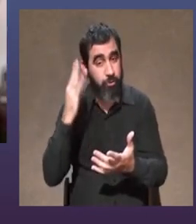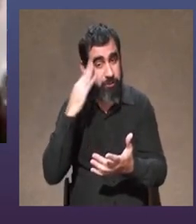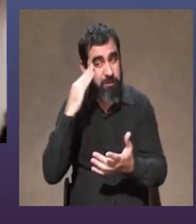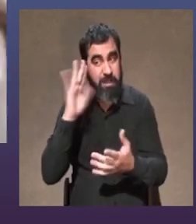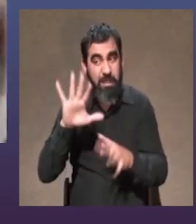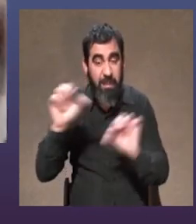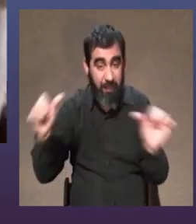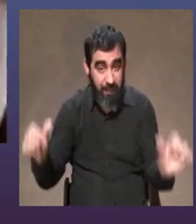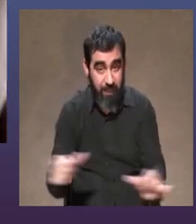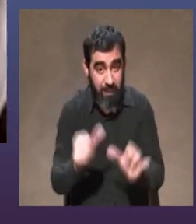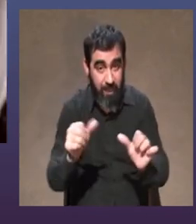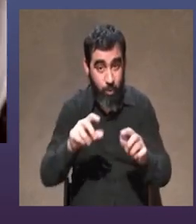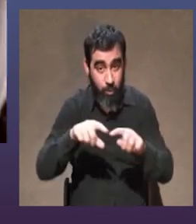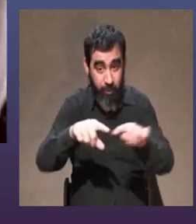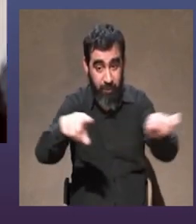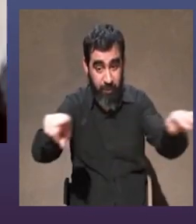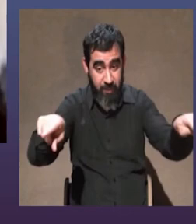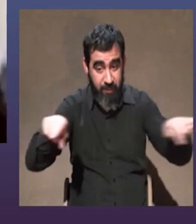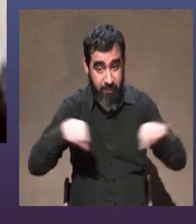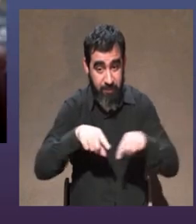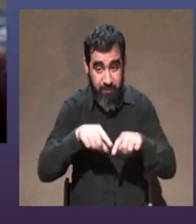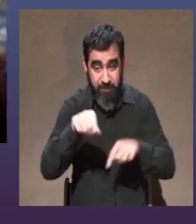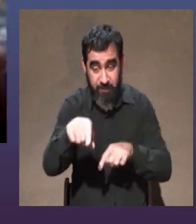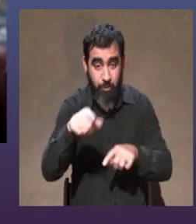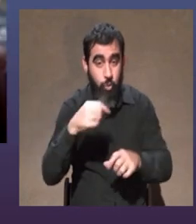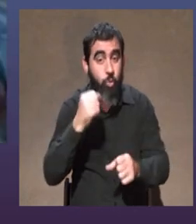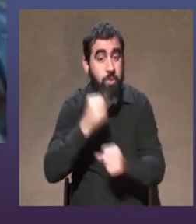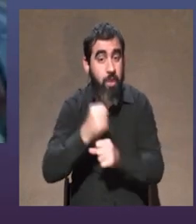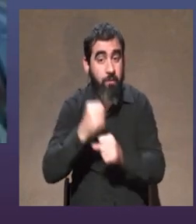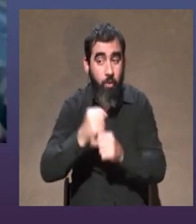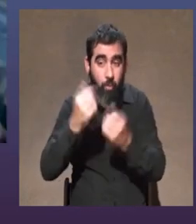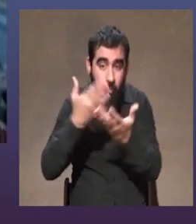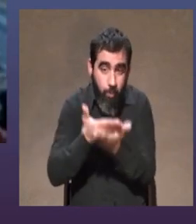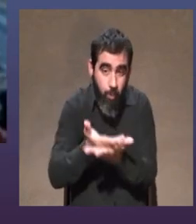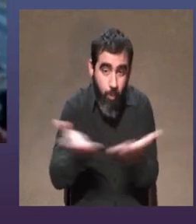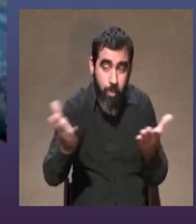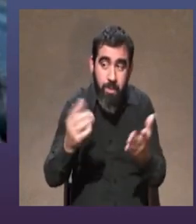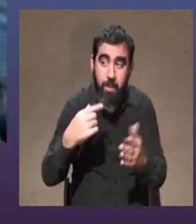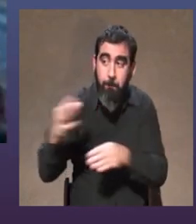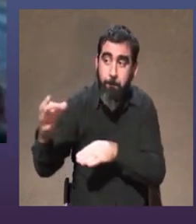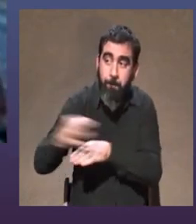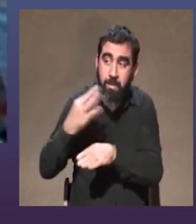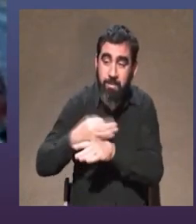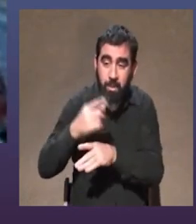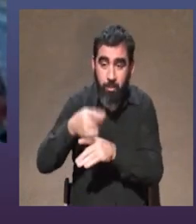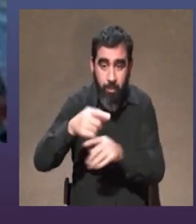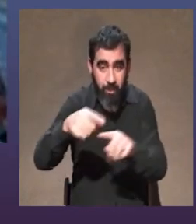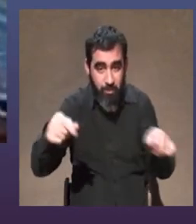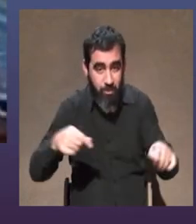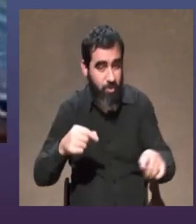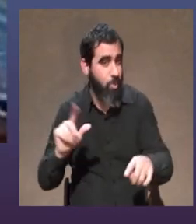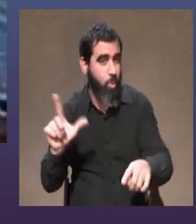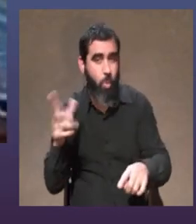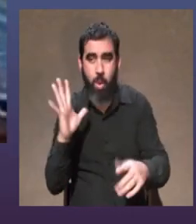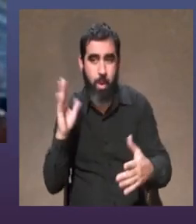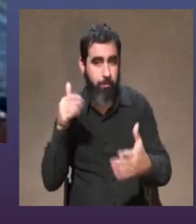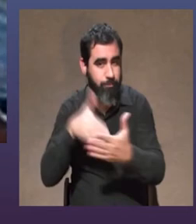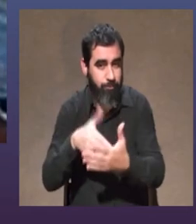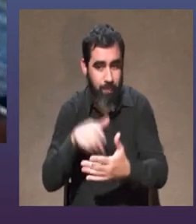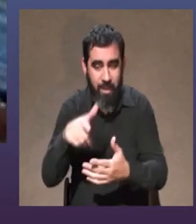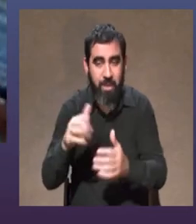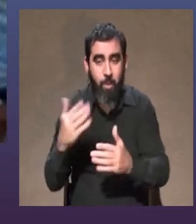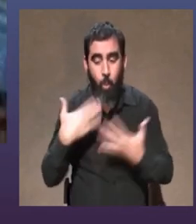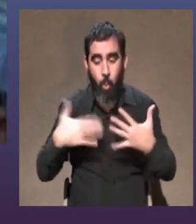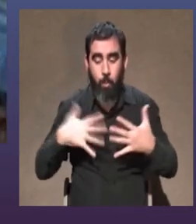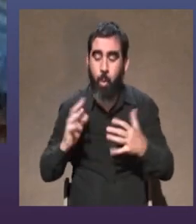cuando yo sé lo que estoy haciendo allí en el escenario y he trabajado para que eso ocurra y me han guiado para que eso ocurra creo que no hay bloqueos creo que ahí